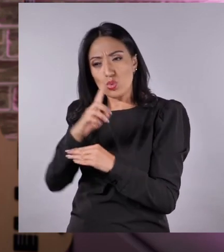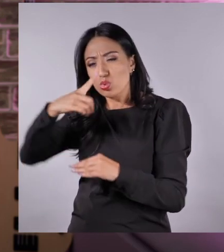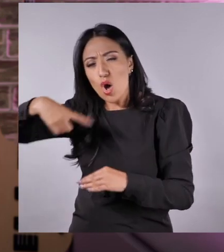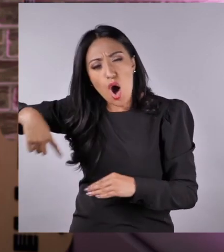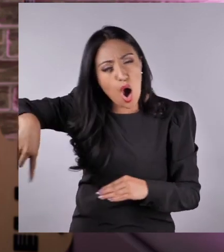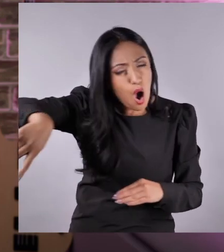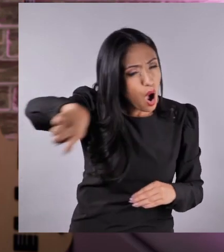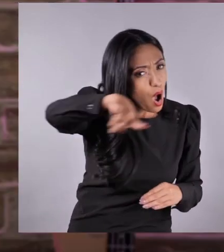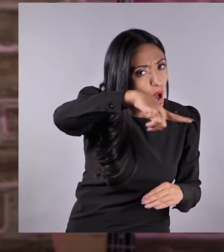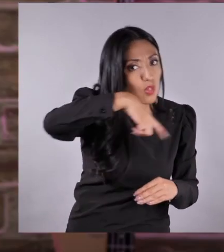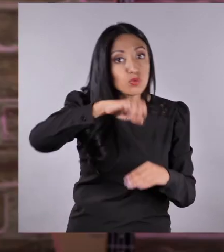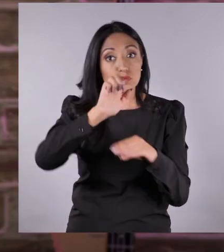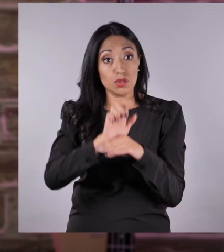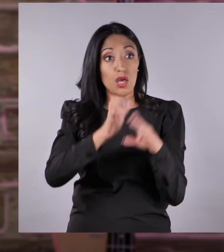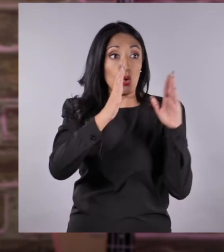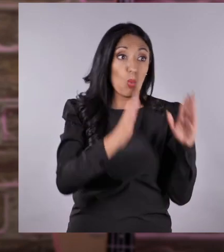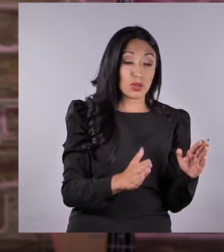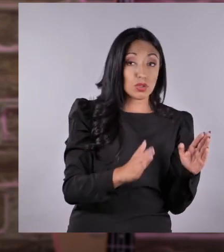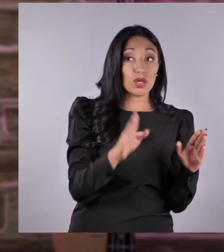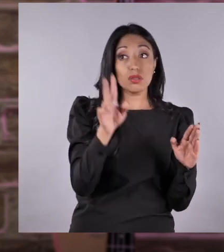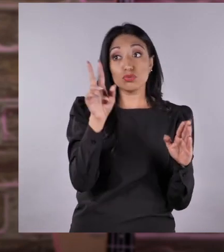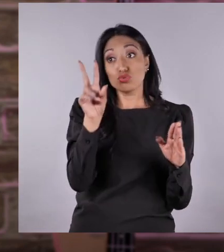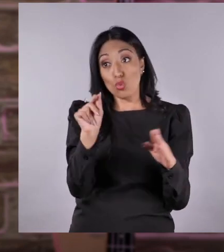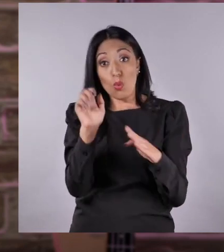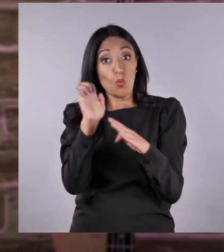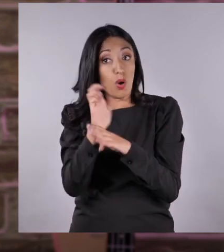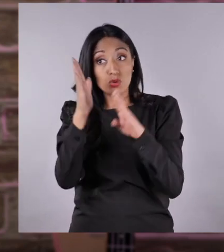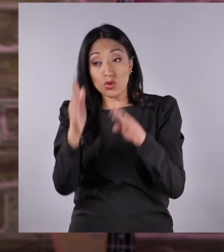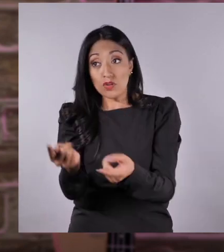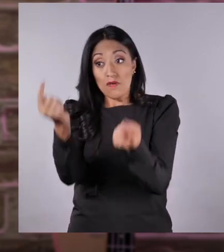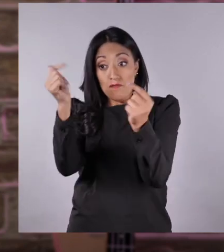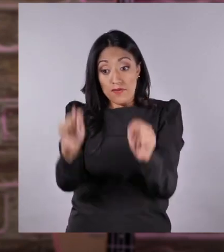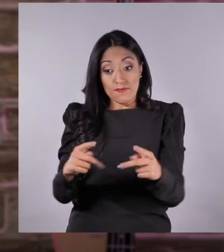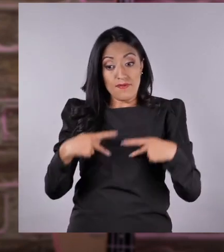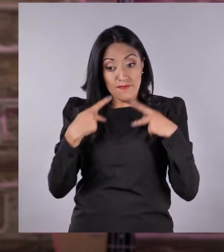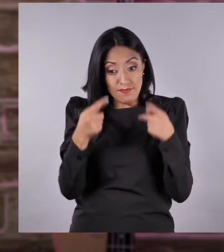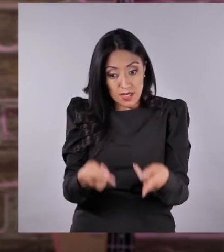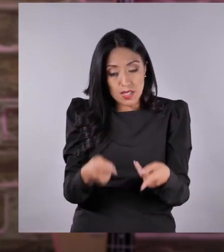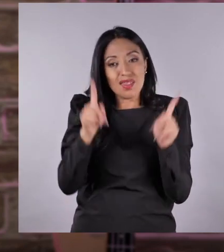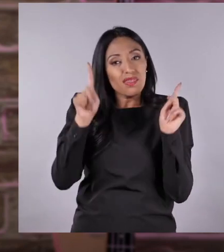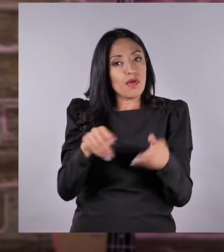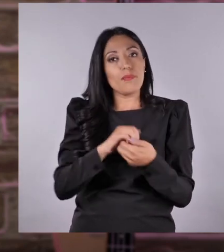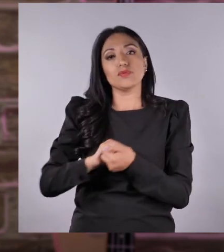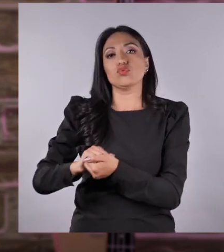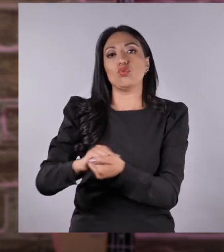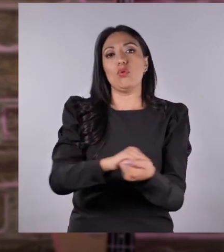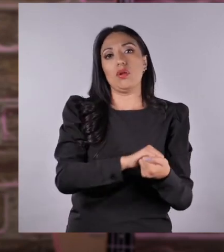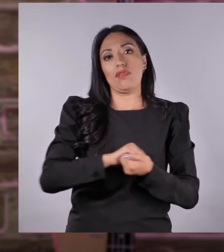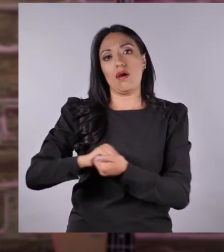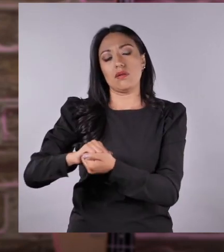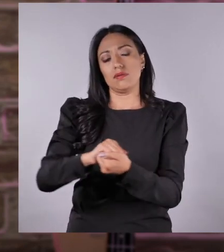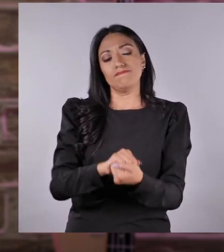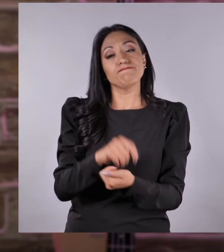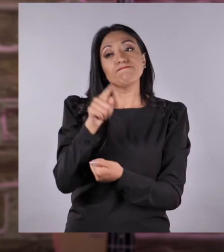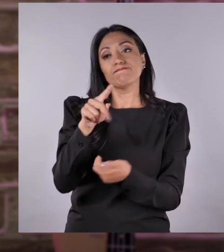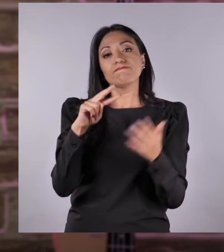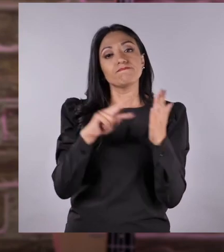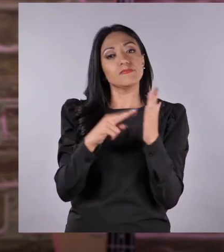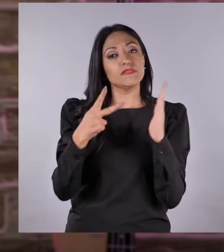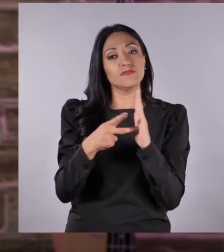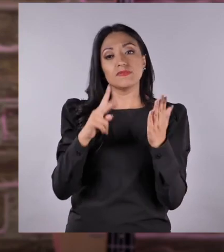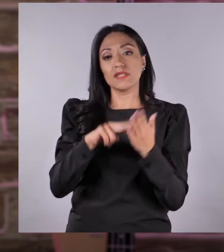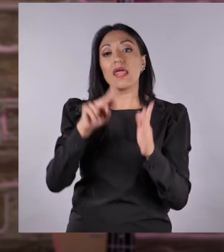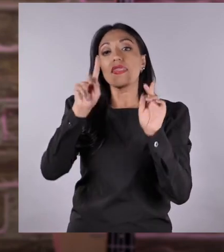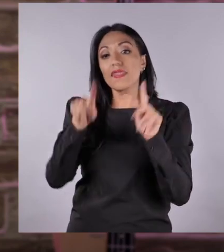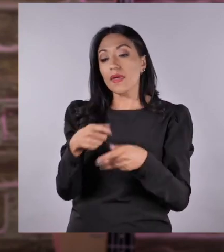entre todos los que nacimos aquí y los que vinieron de otros países es la solidaridad, que es la capacidad que